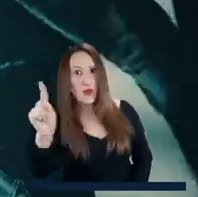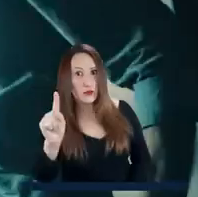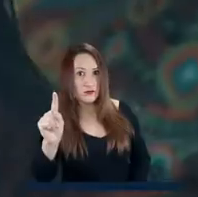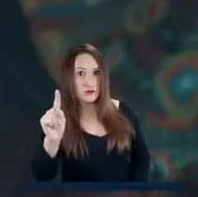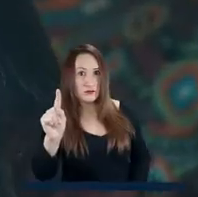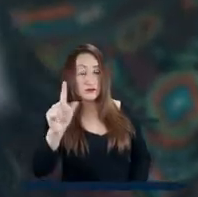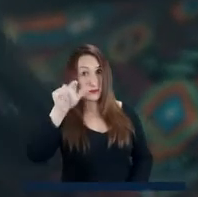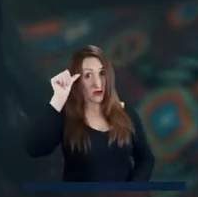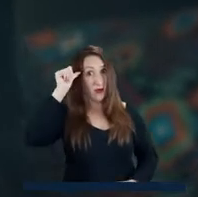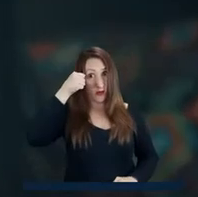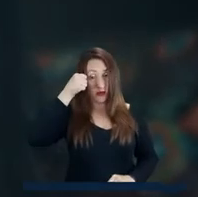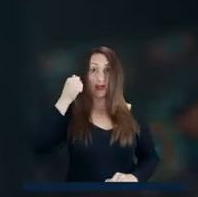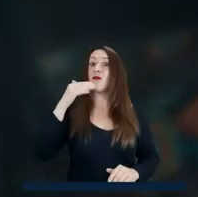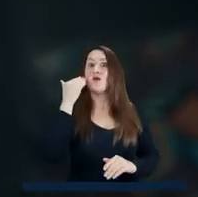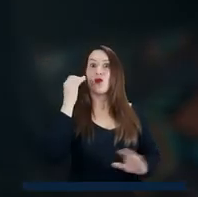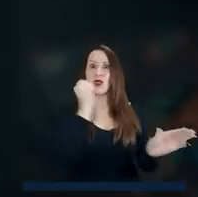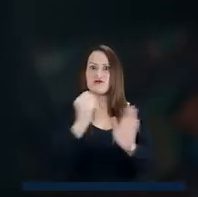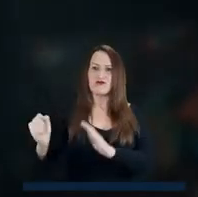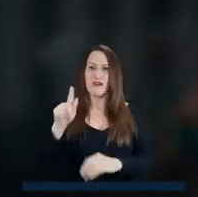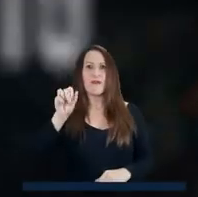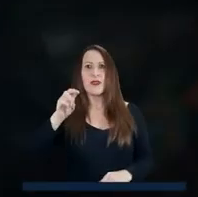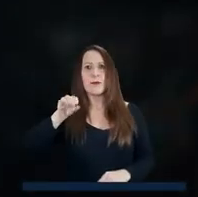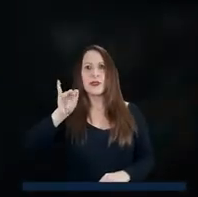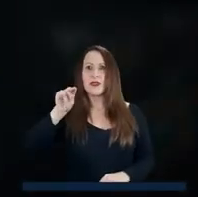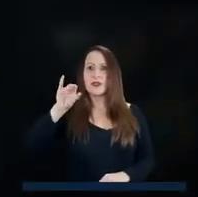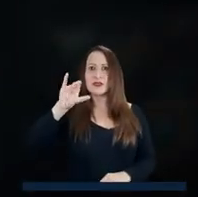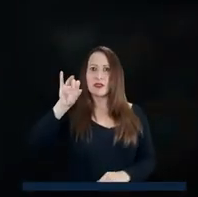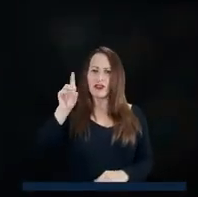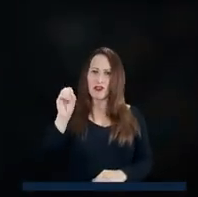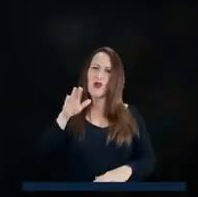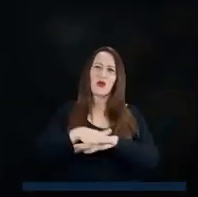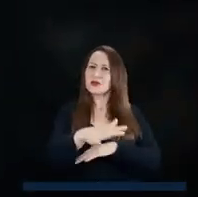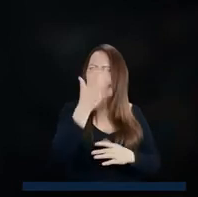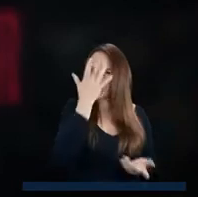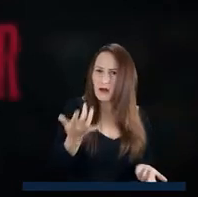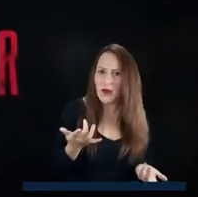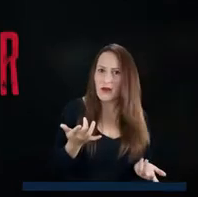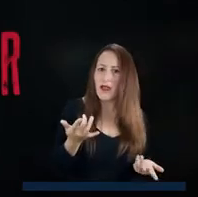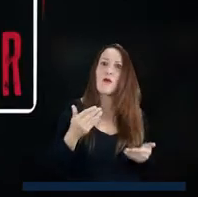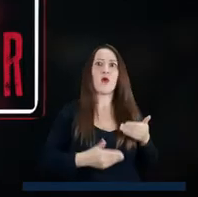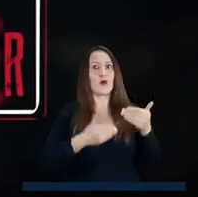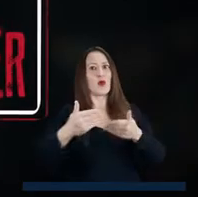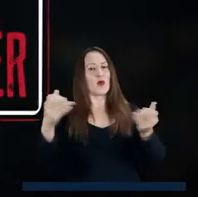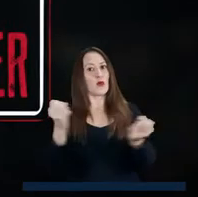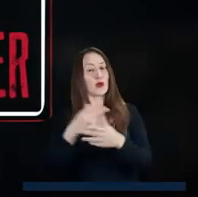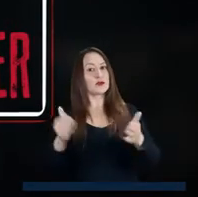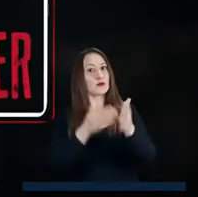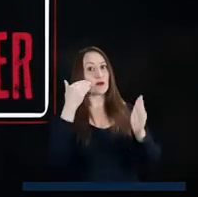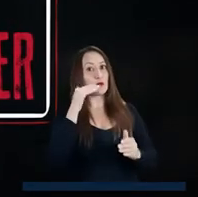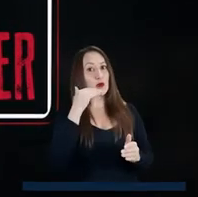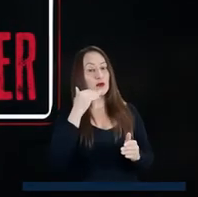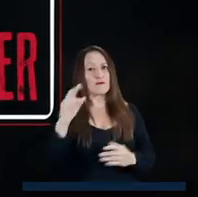golpearla, no se atreva. Recuerde que el feminicidio, en la mayoría de casos, es el resultado de una violencia